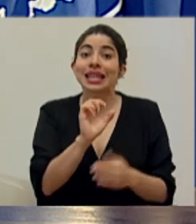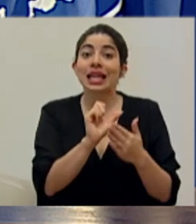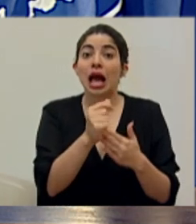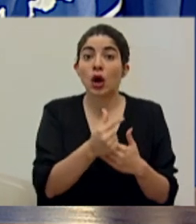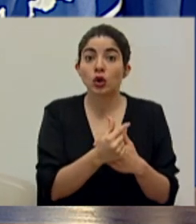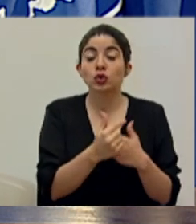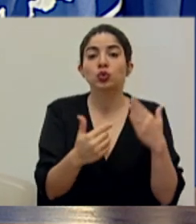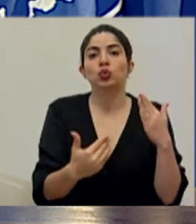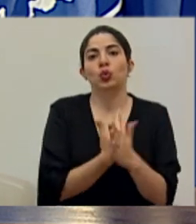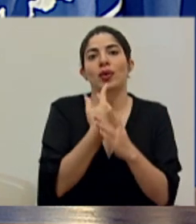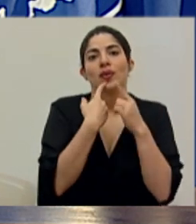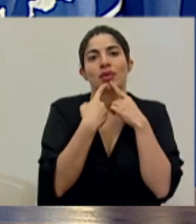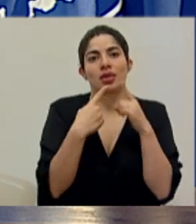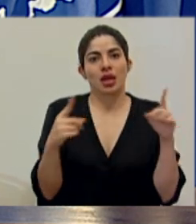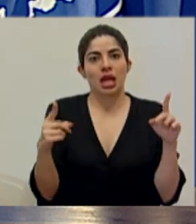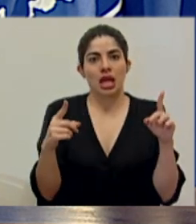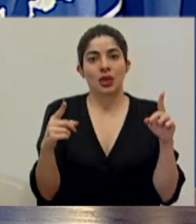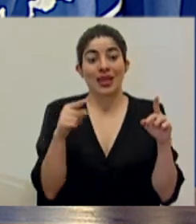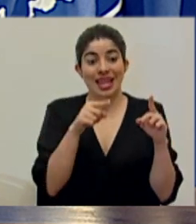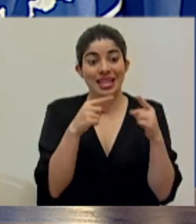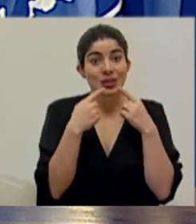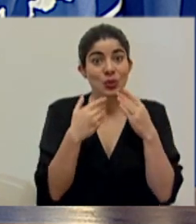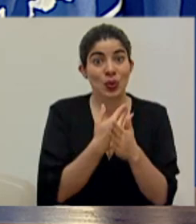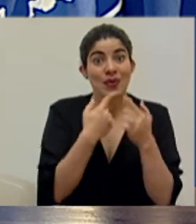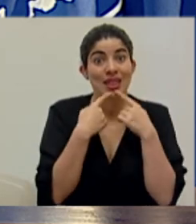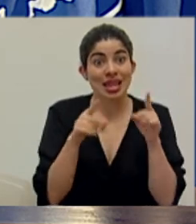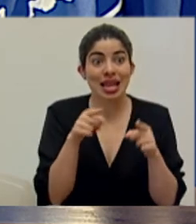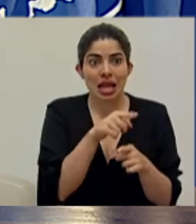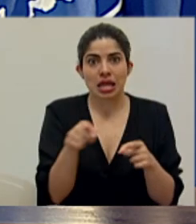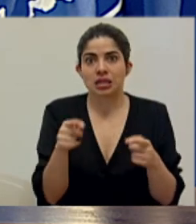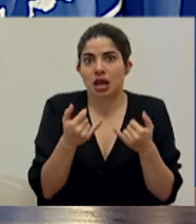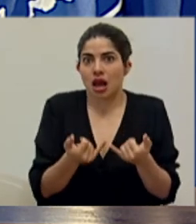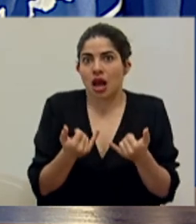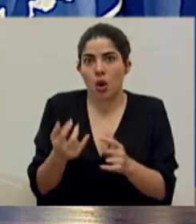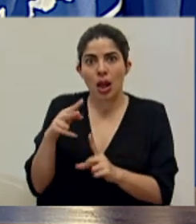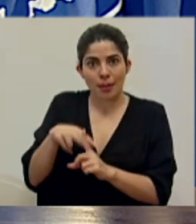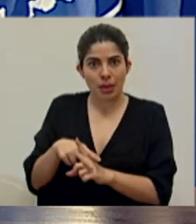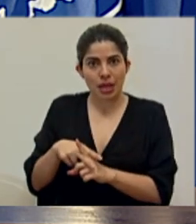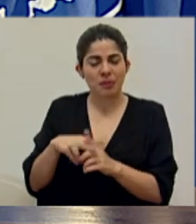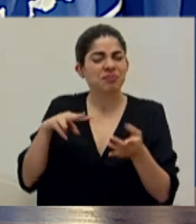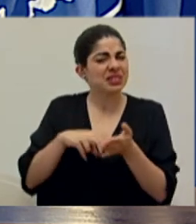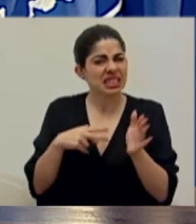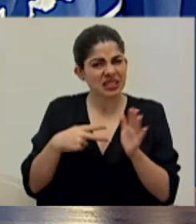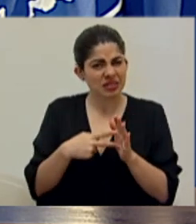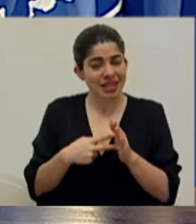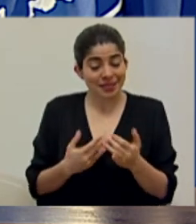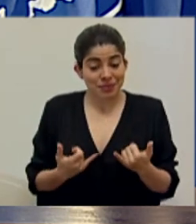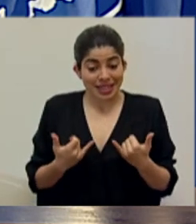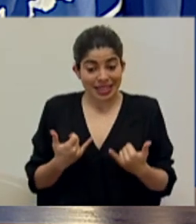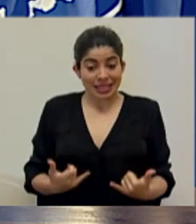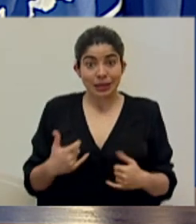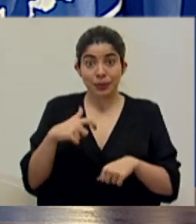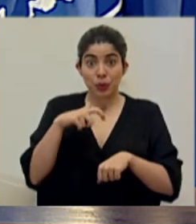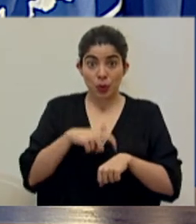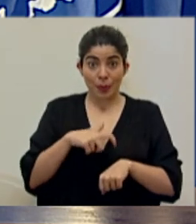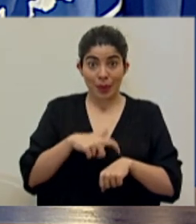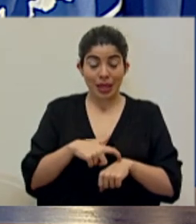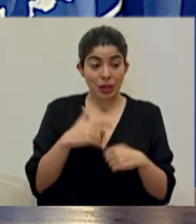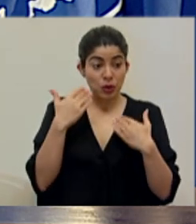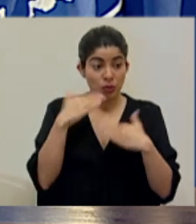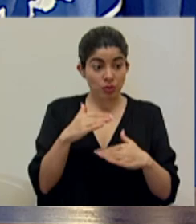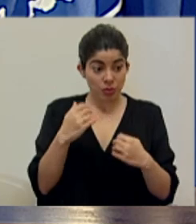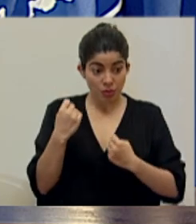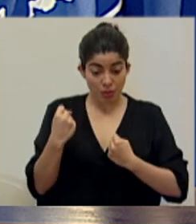emitieron nuevos decretos que son los que actualmente se están aplicando. Es decir, en este momento la restricción vehicular